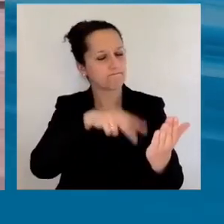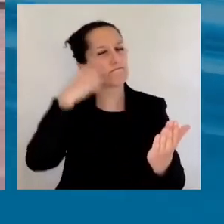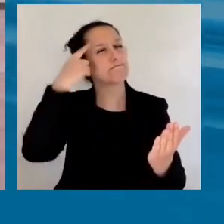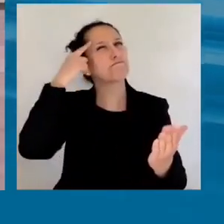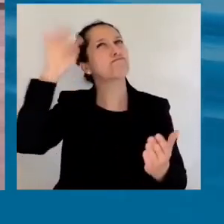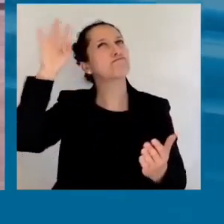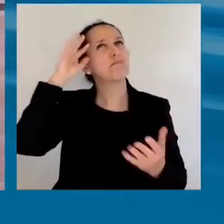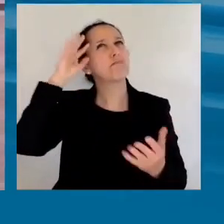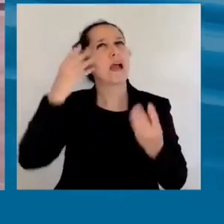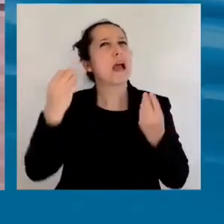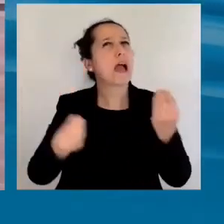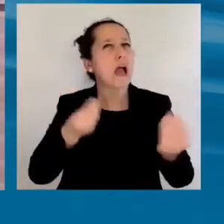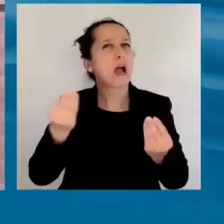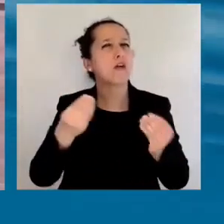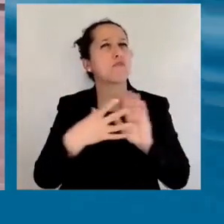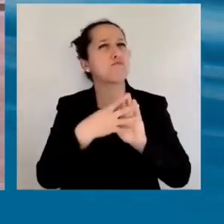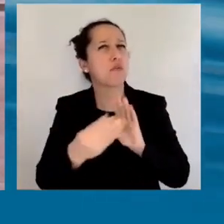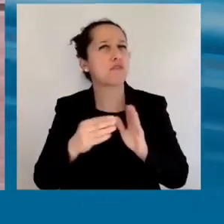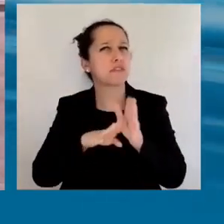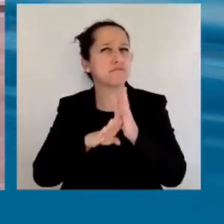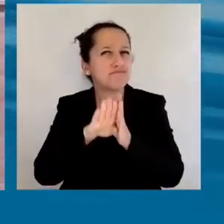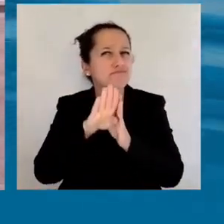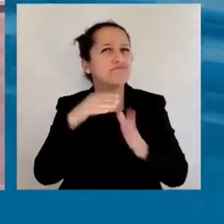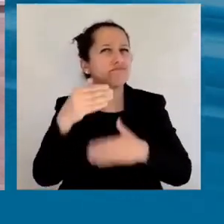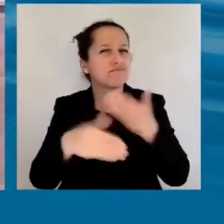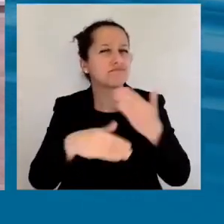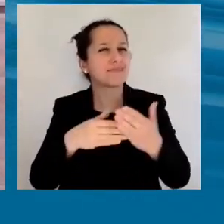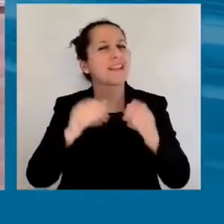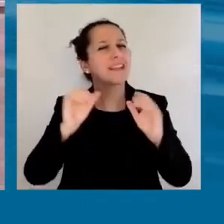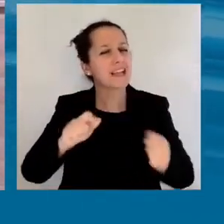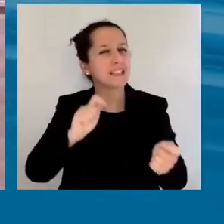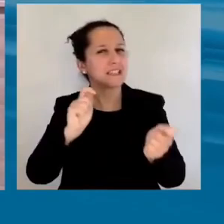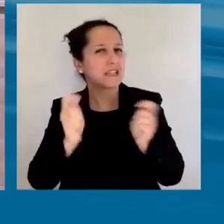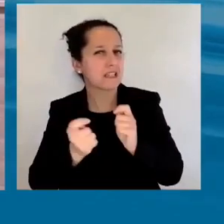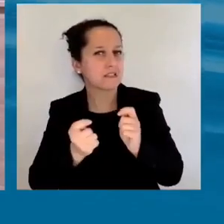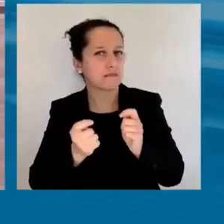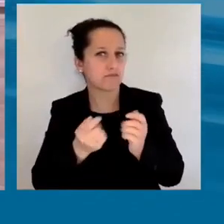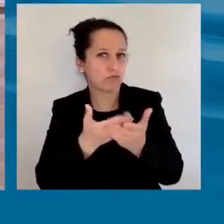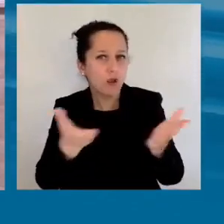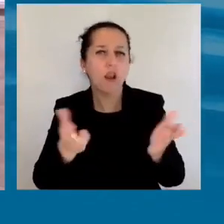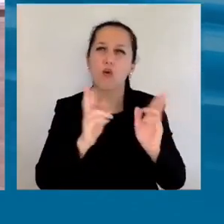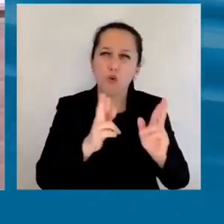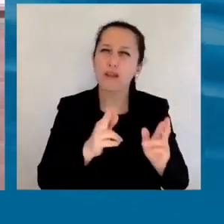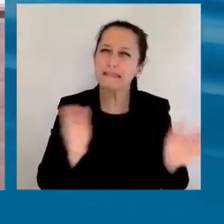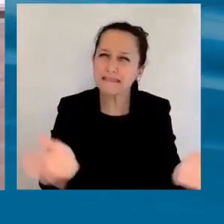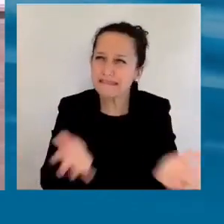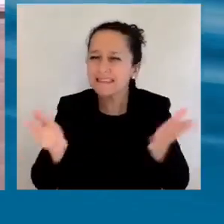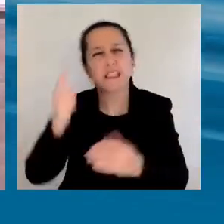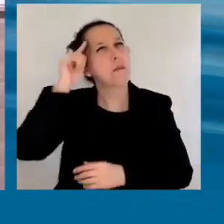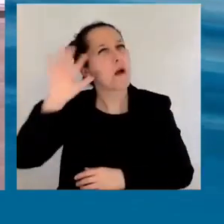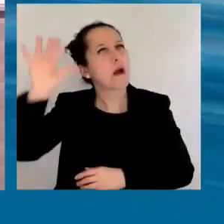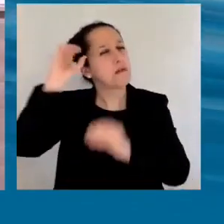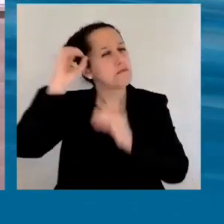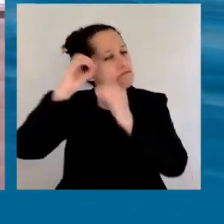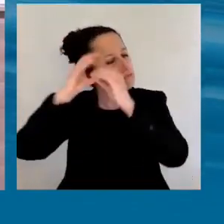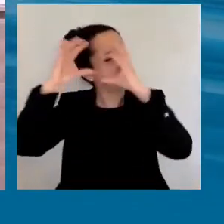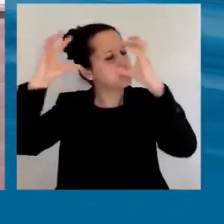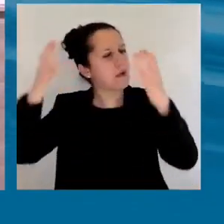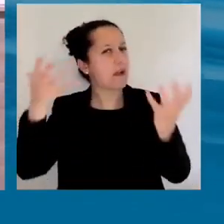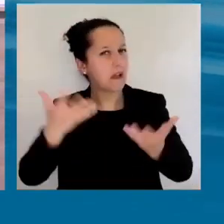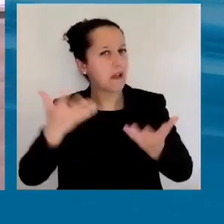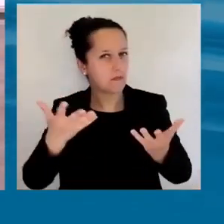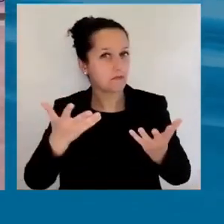desarrollo. El tema de repensar, reimaginar no es casual. Hubo un momento de gran repensamiento